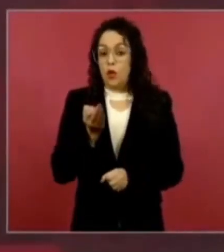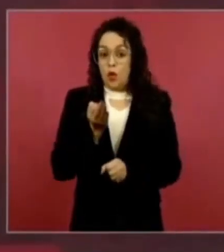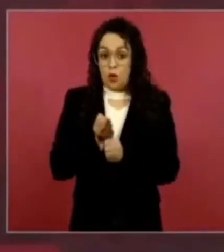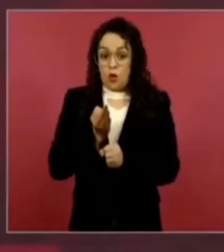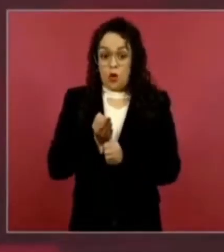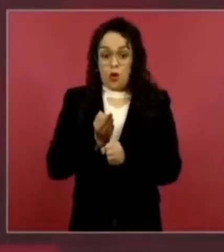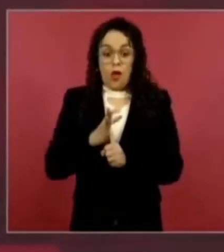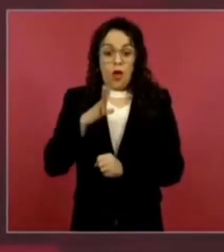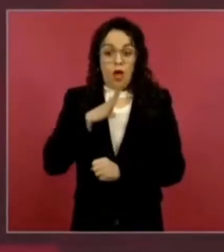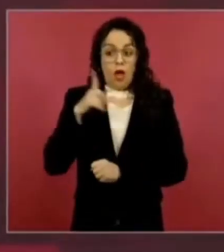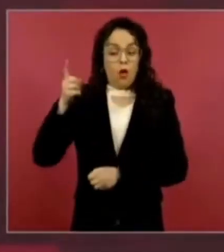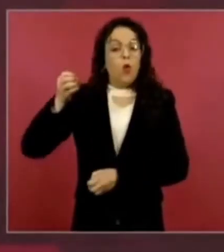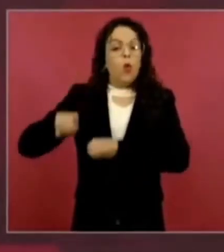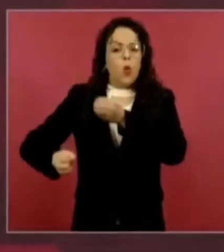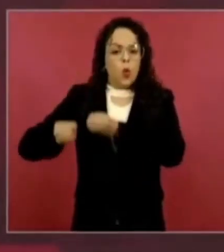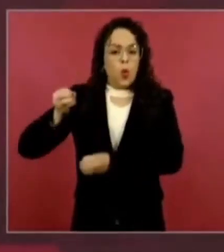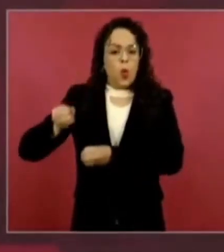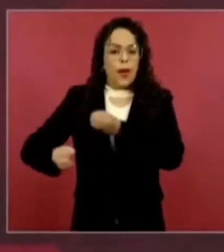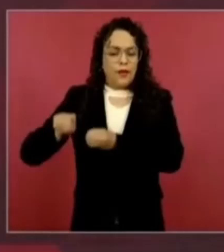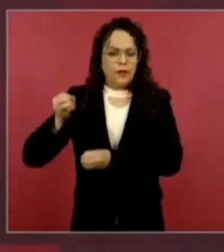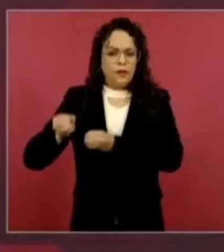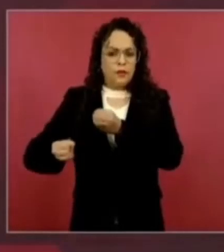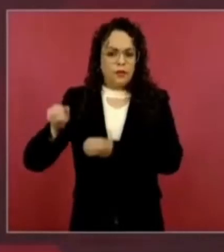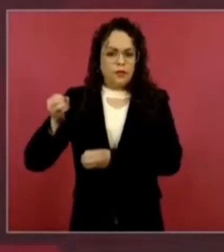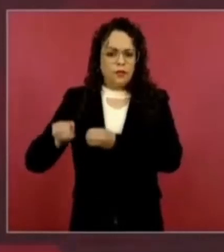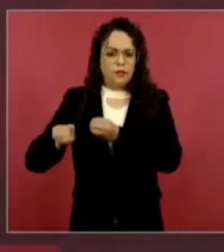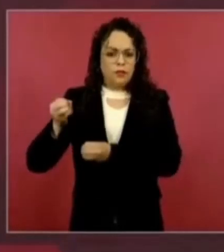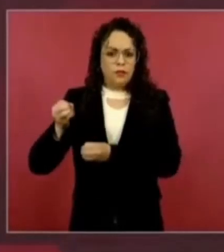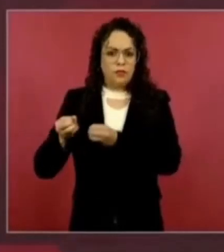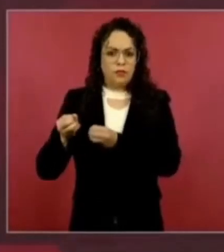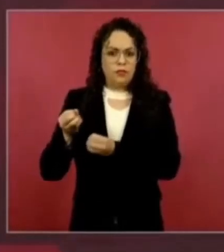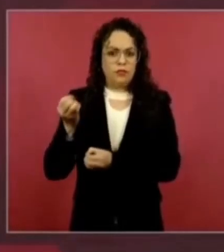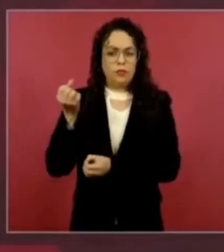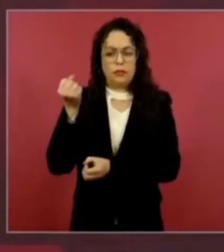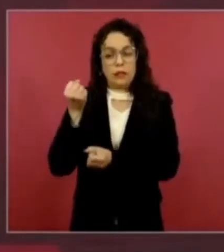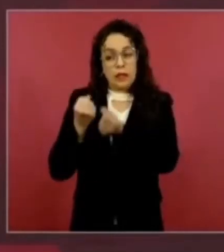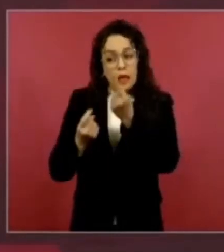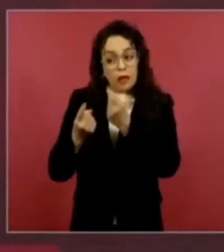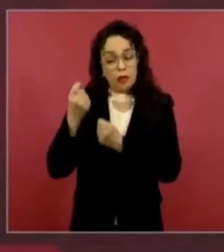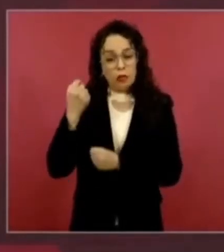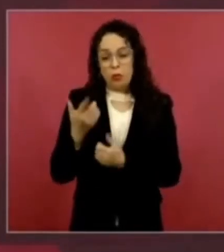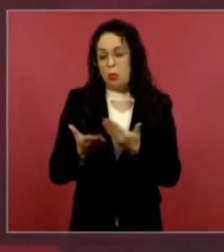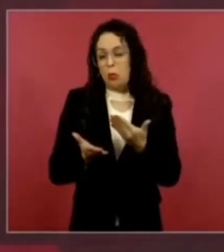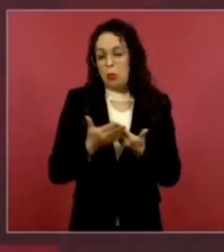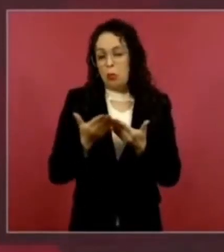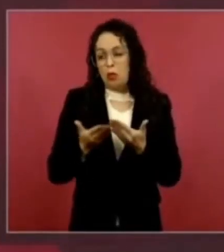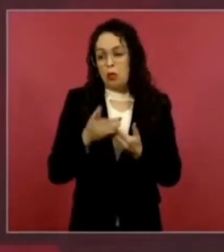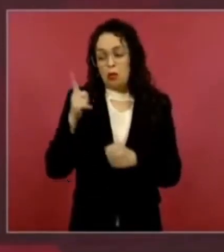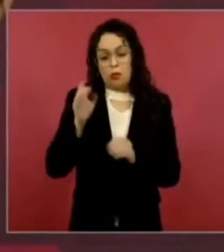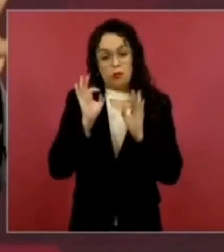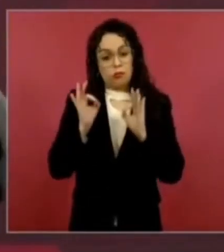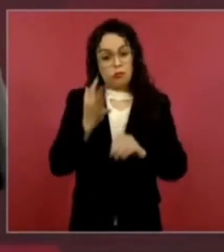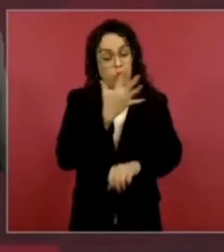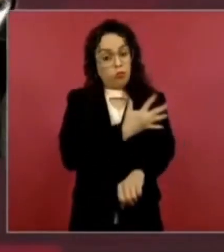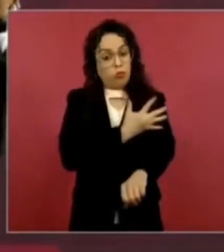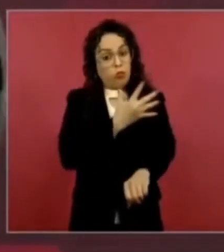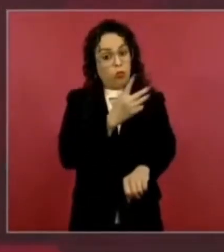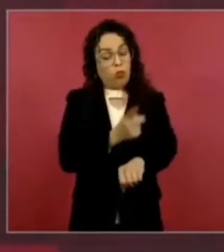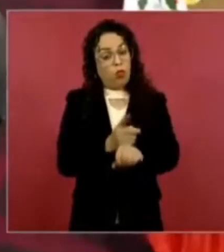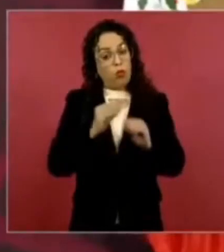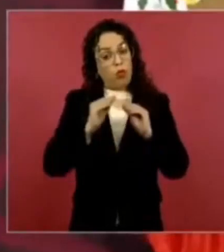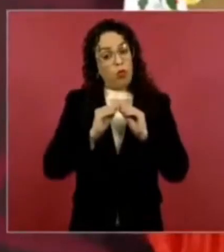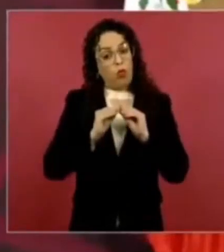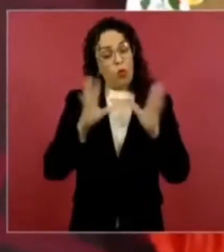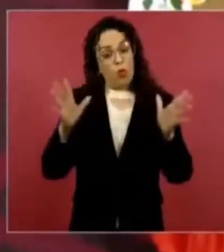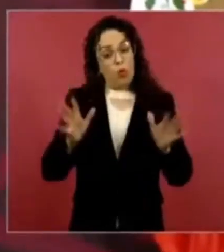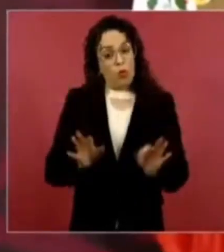aunque sean pocos rectos, pues si